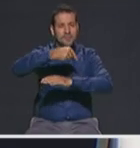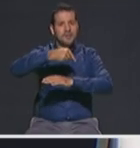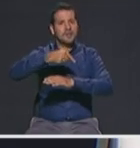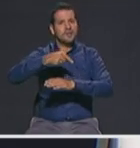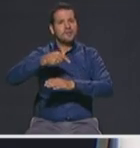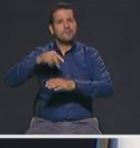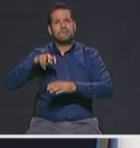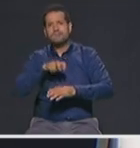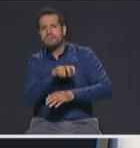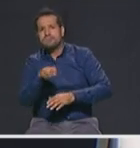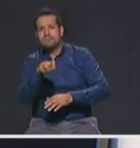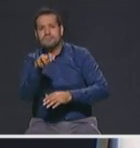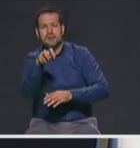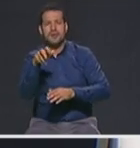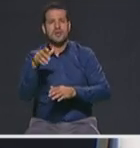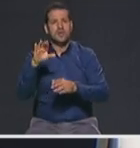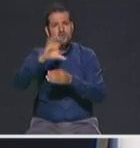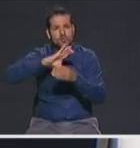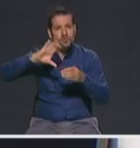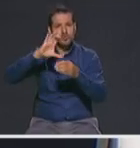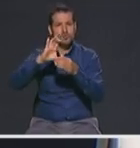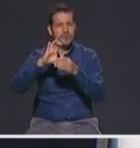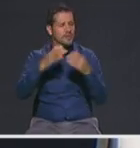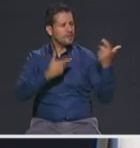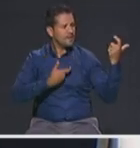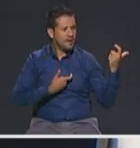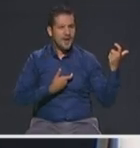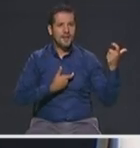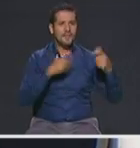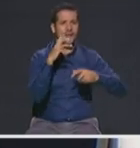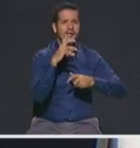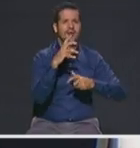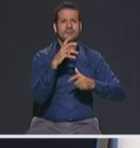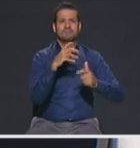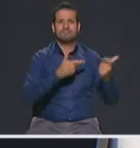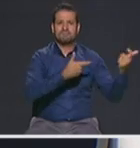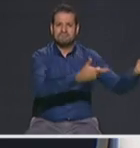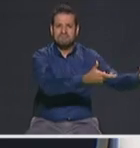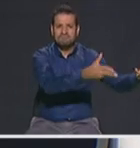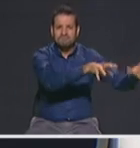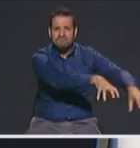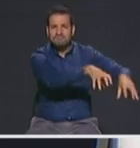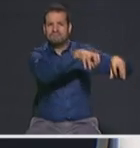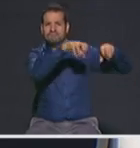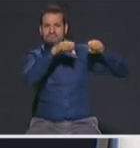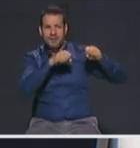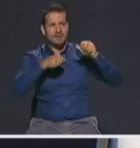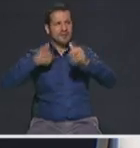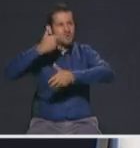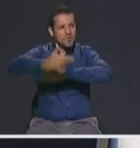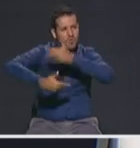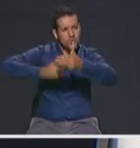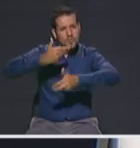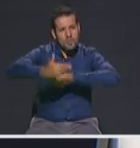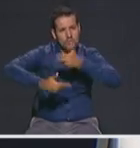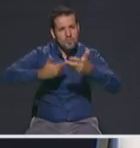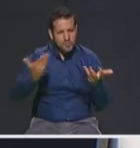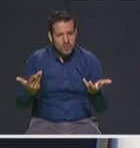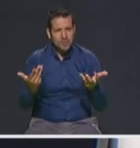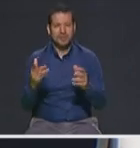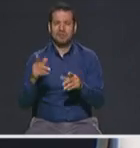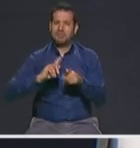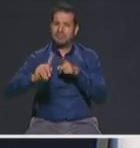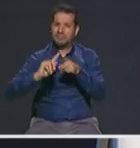y descomisando armas ilegales en segundo lugar vamos a iniciar un proceso en diferentes sectores de